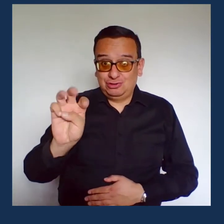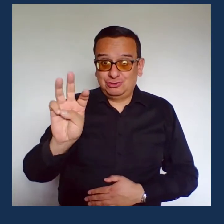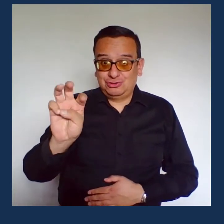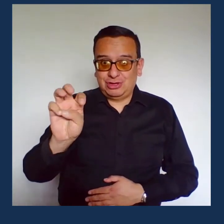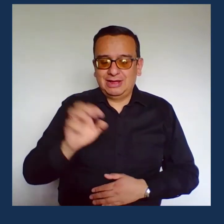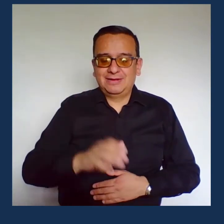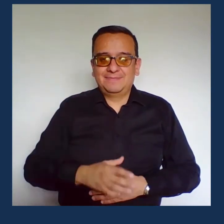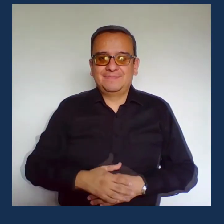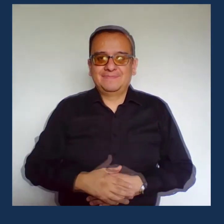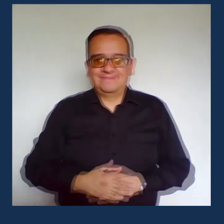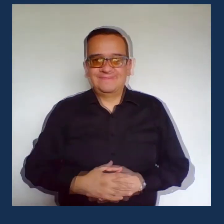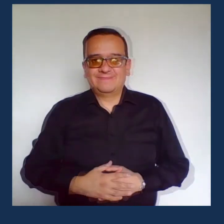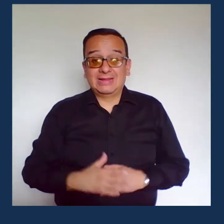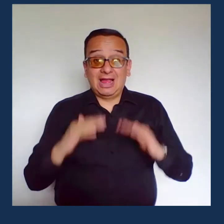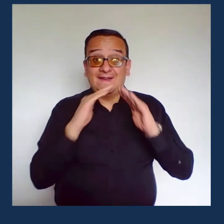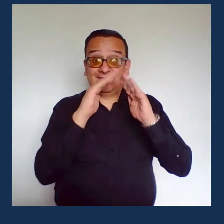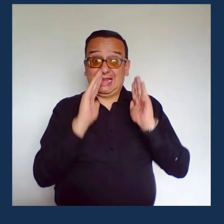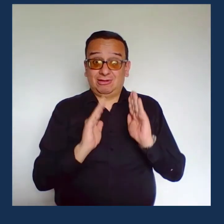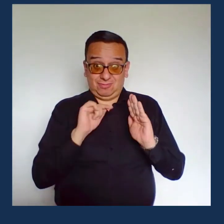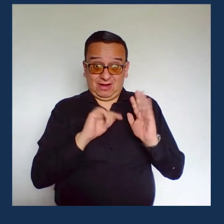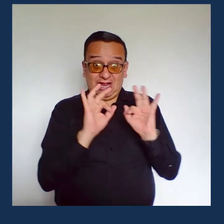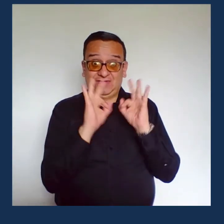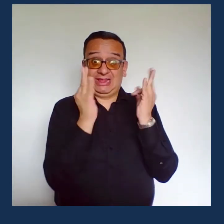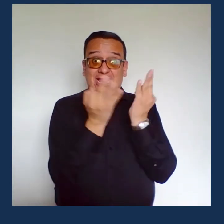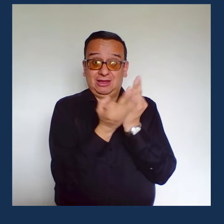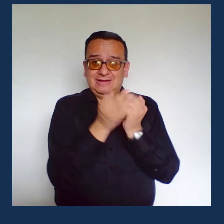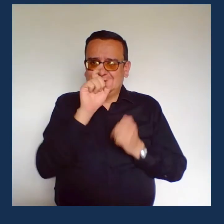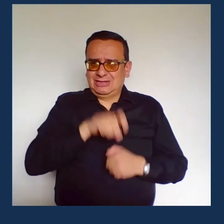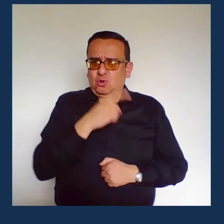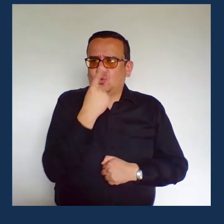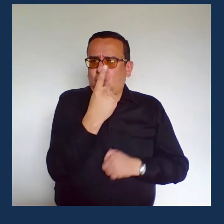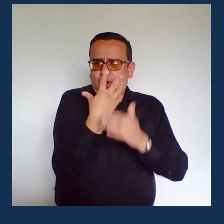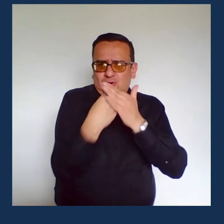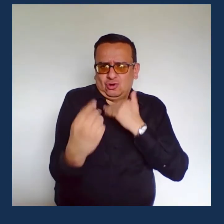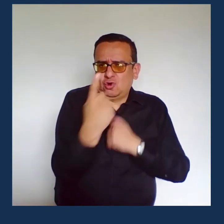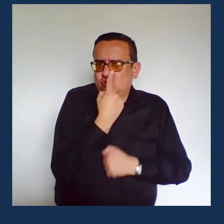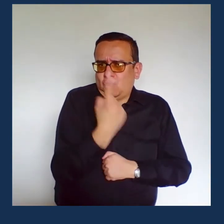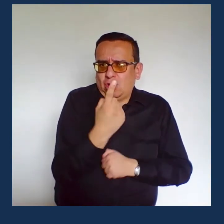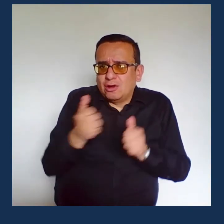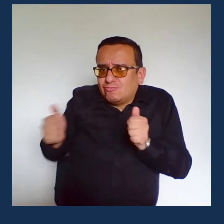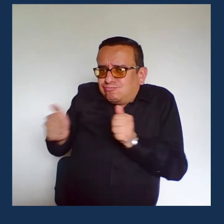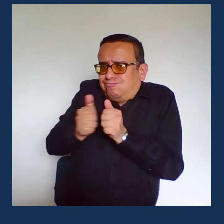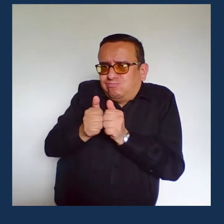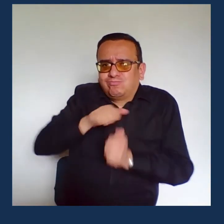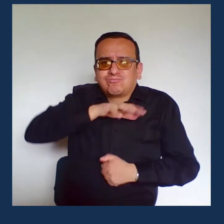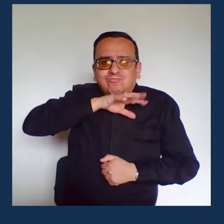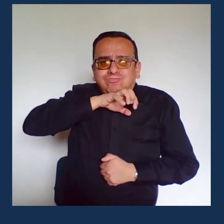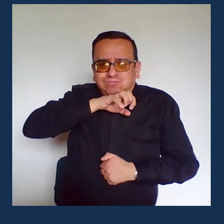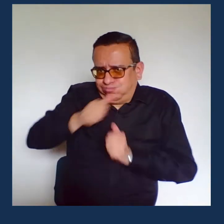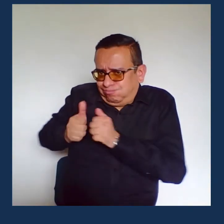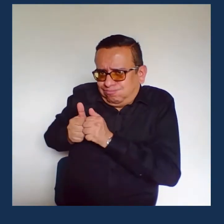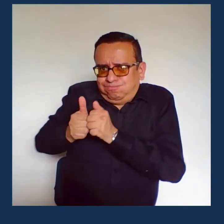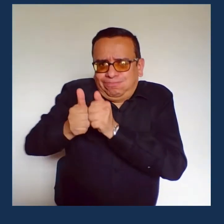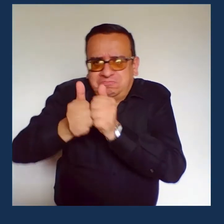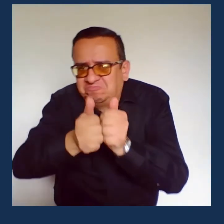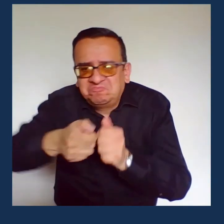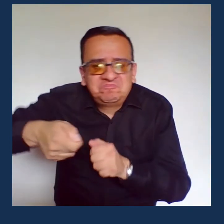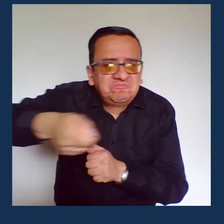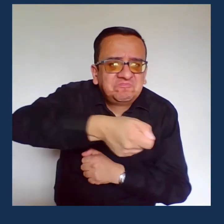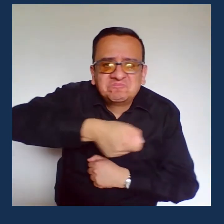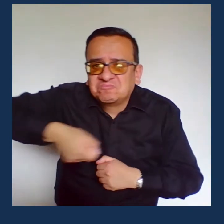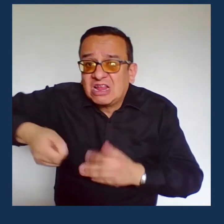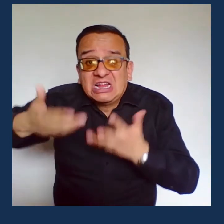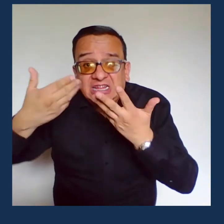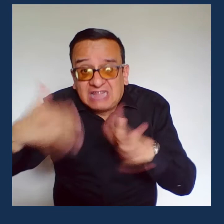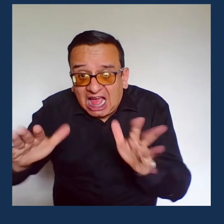8. Solo una persona por núcleo familiar Podrá pasear a las